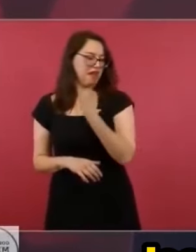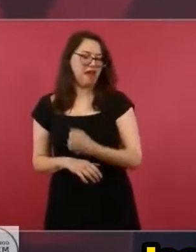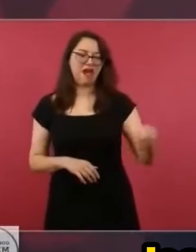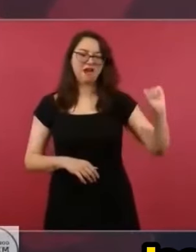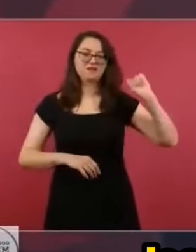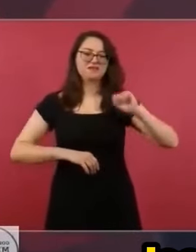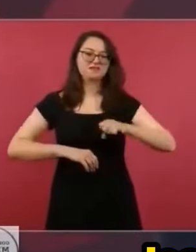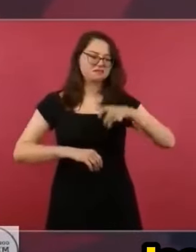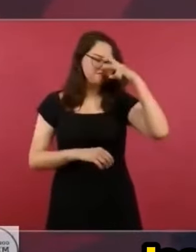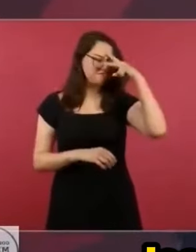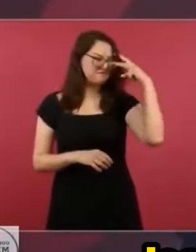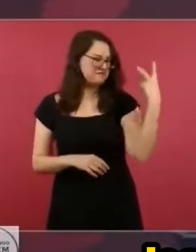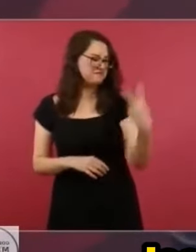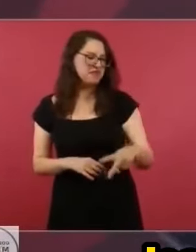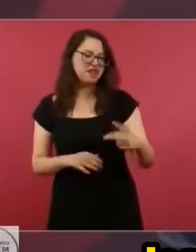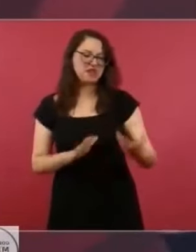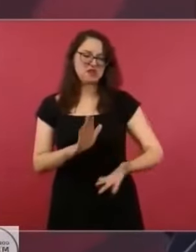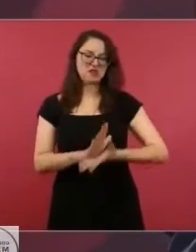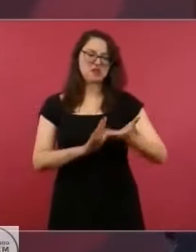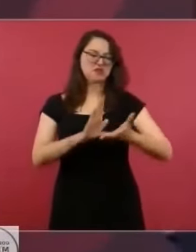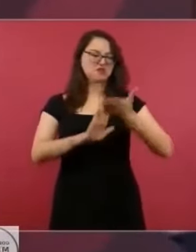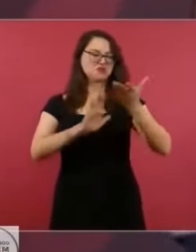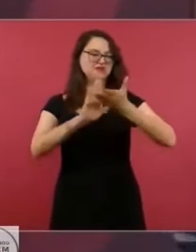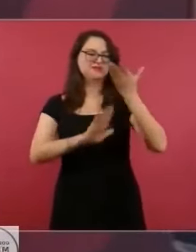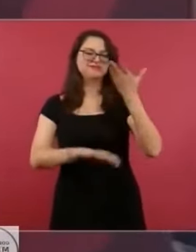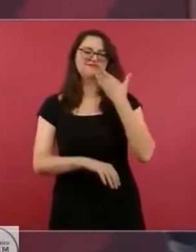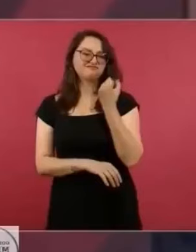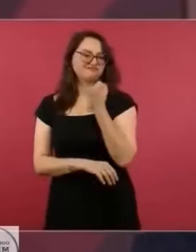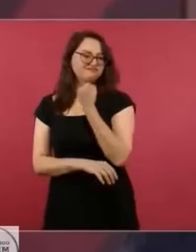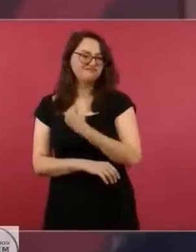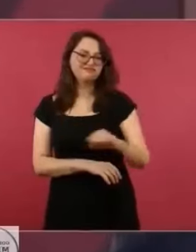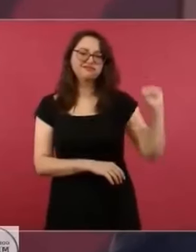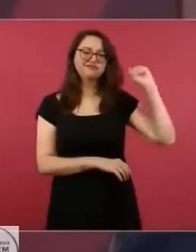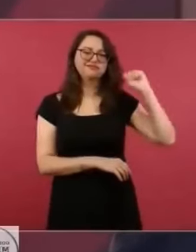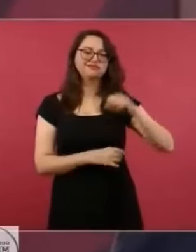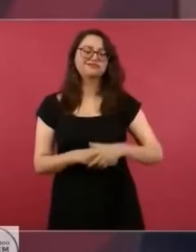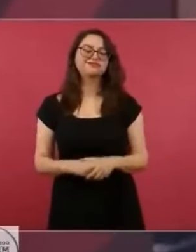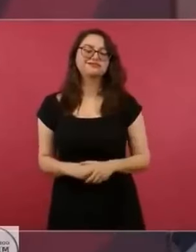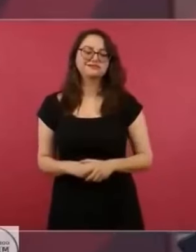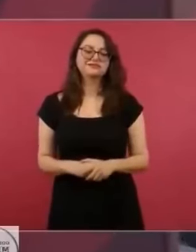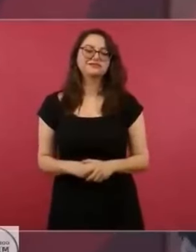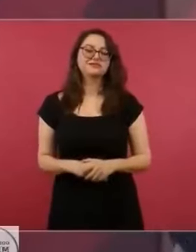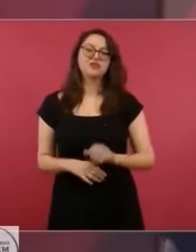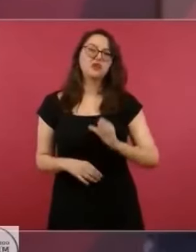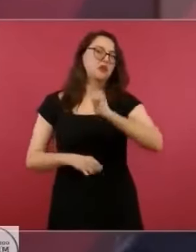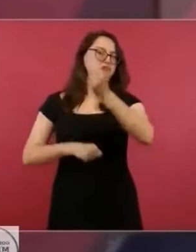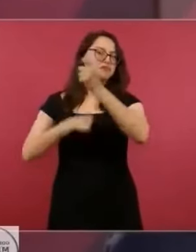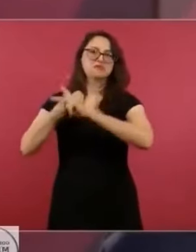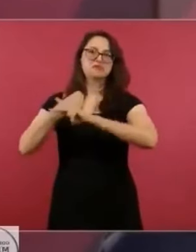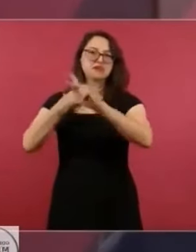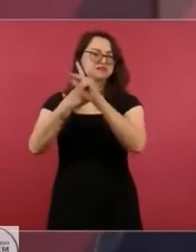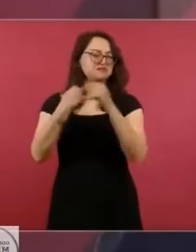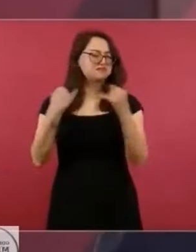los trabajadores de la construcción de México. Lo puedo probar,